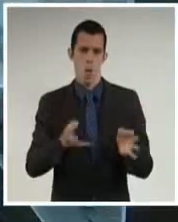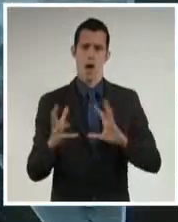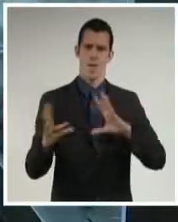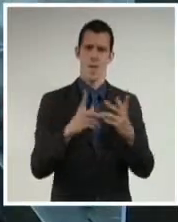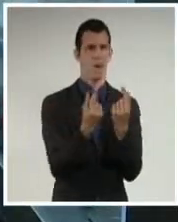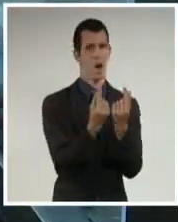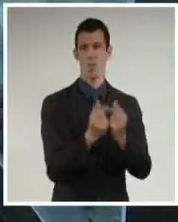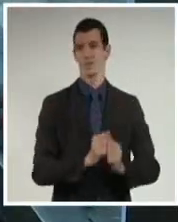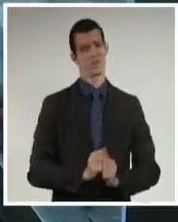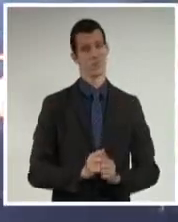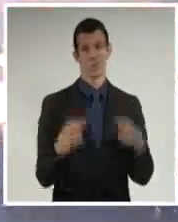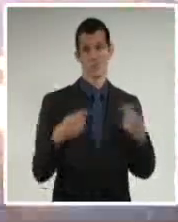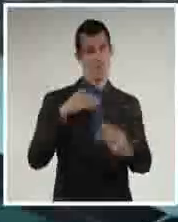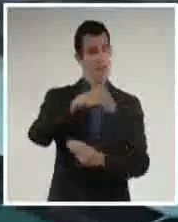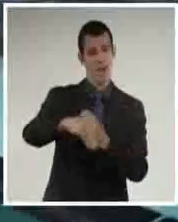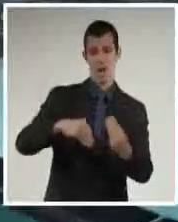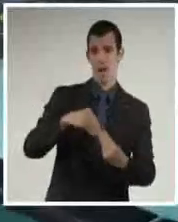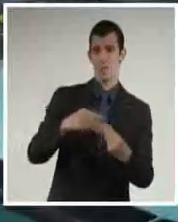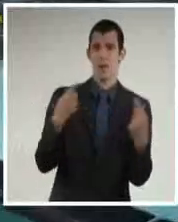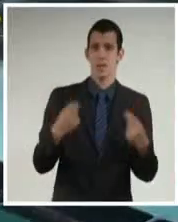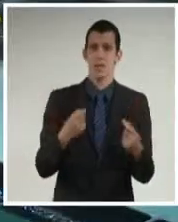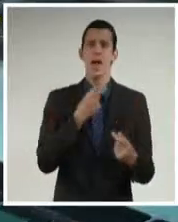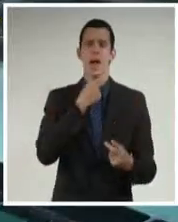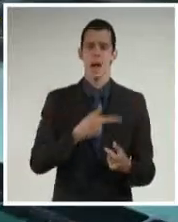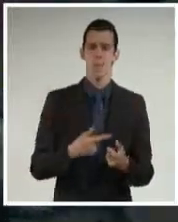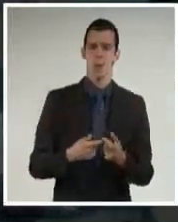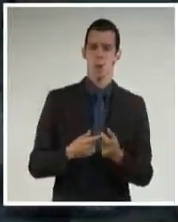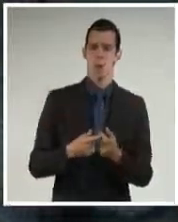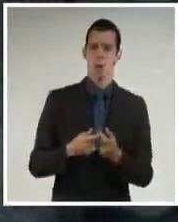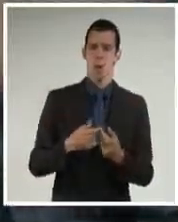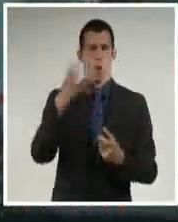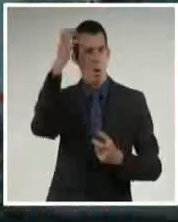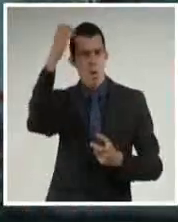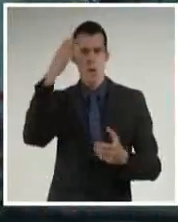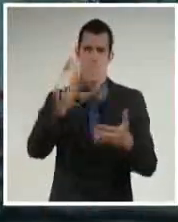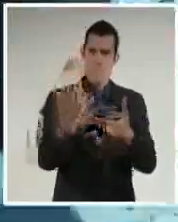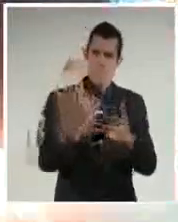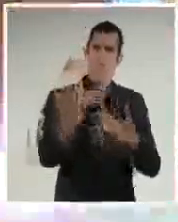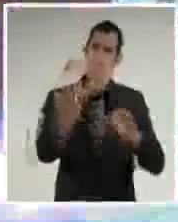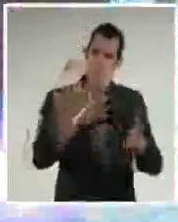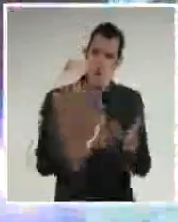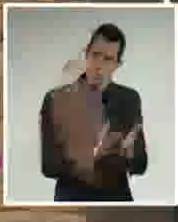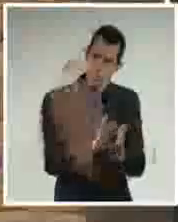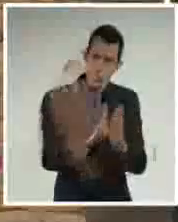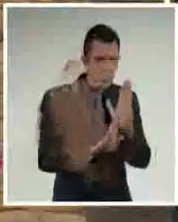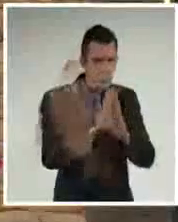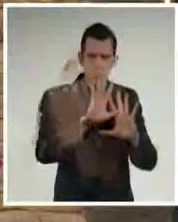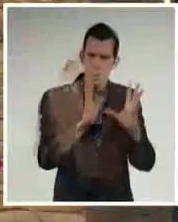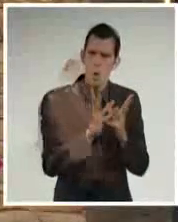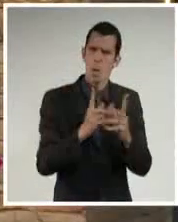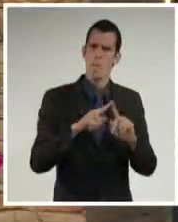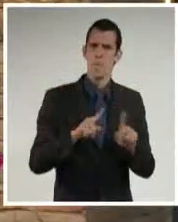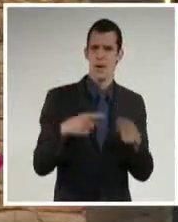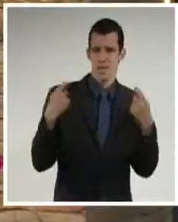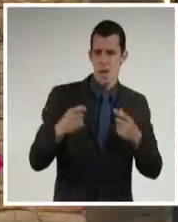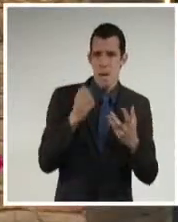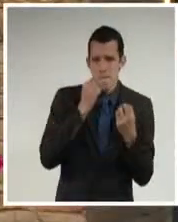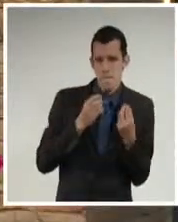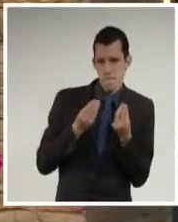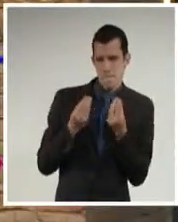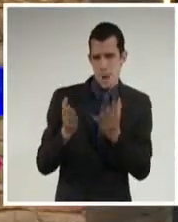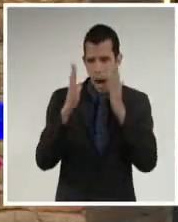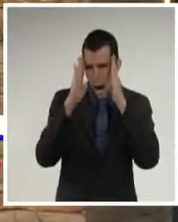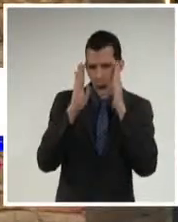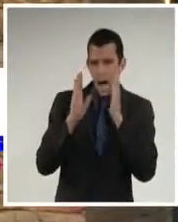los presupuestos, continuar sumando al sector no estatal y el perfeccionamiento del sistema empresarial. En el caso de la empresa